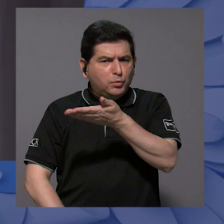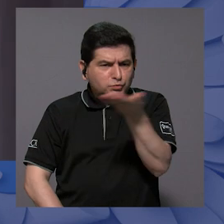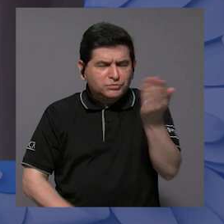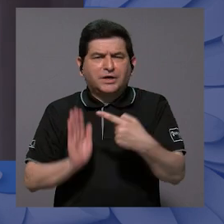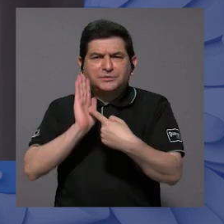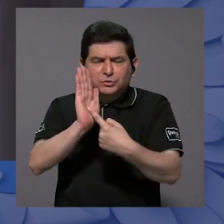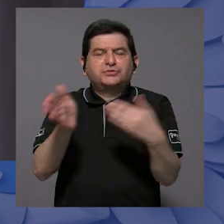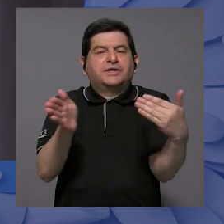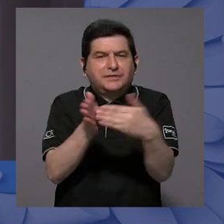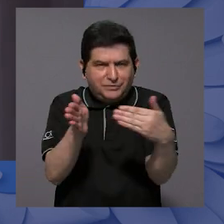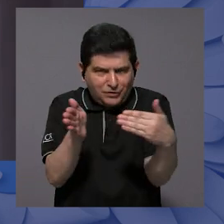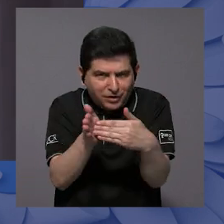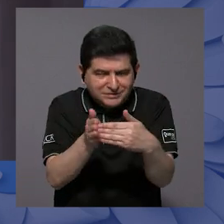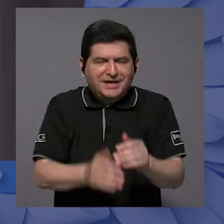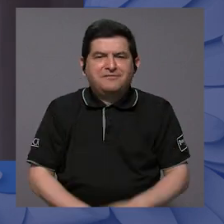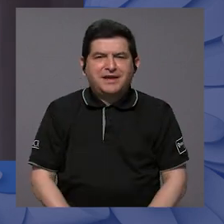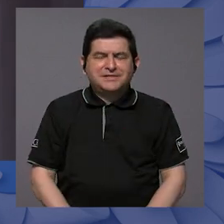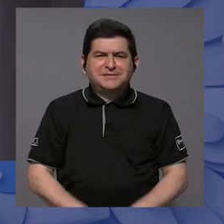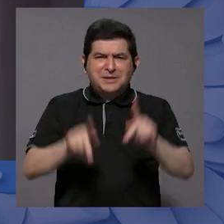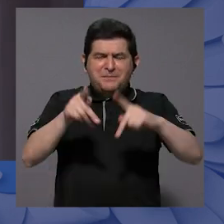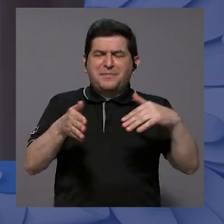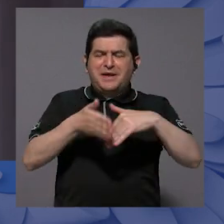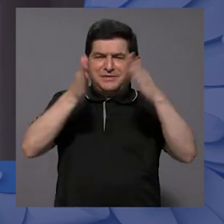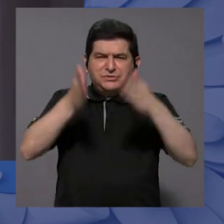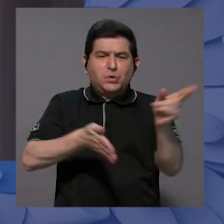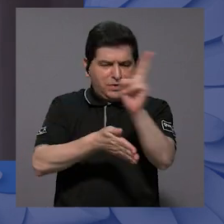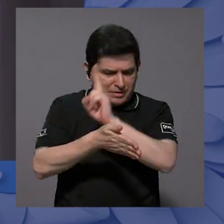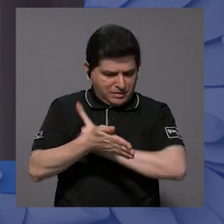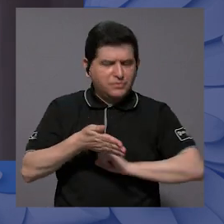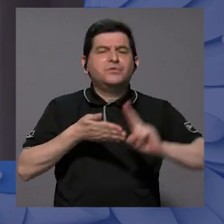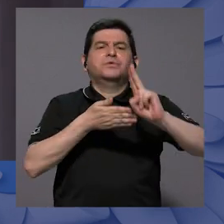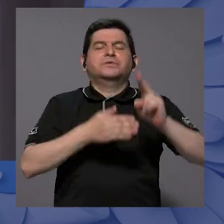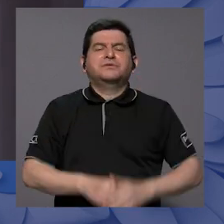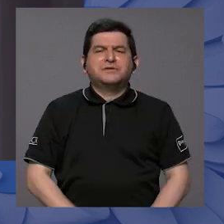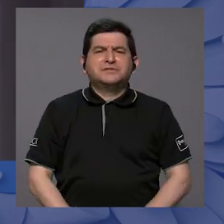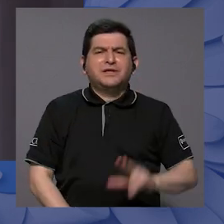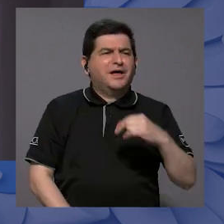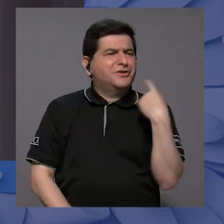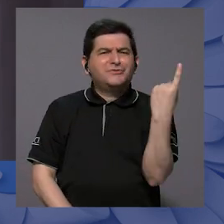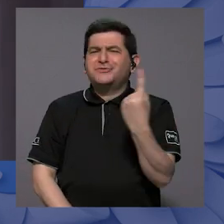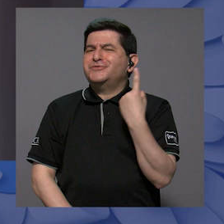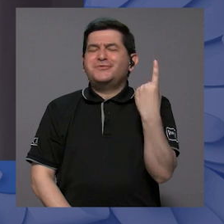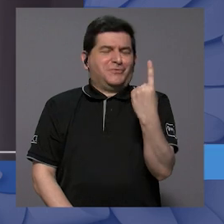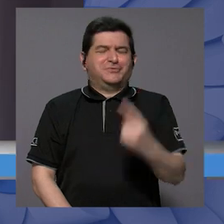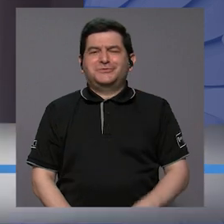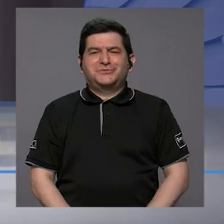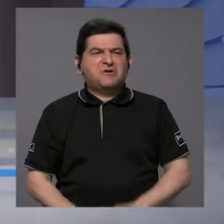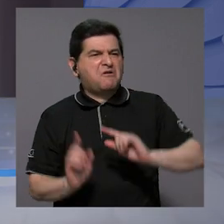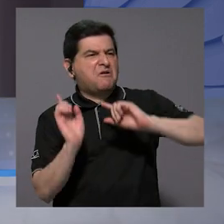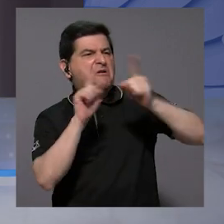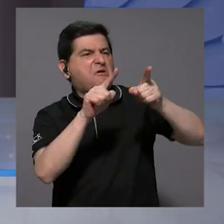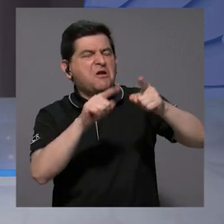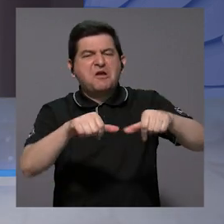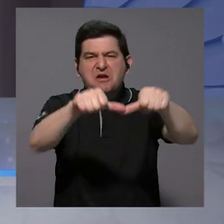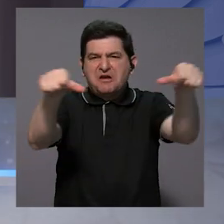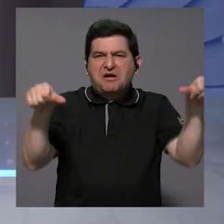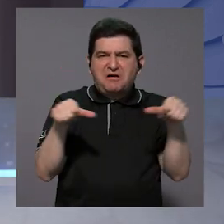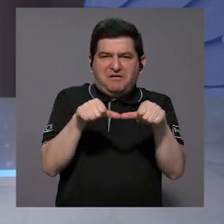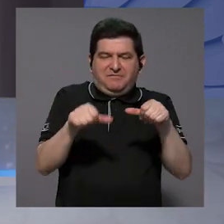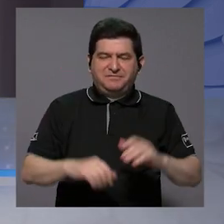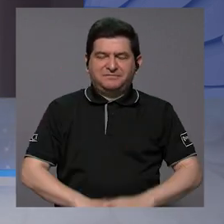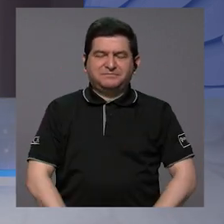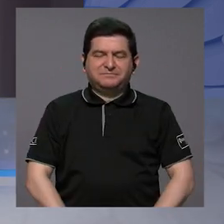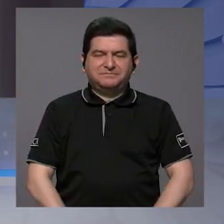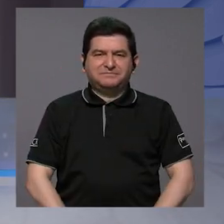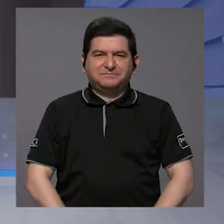demostrando, una vez más, que ser una persona estudiante universitaria va más allá de ir y de estar en un